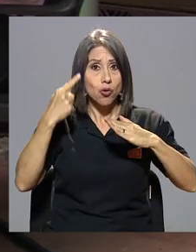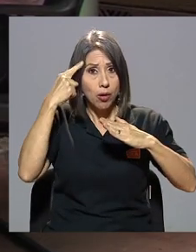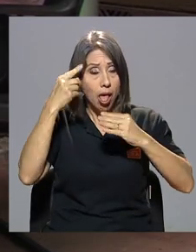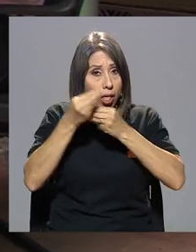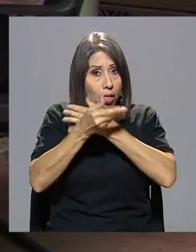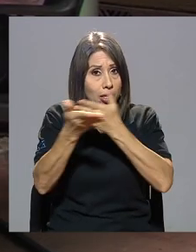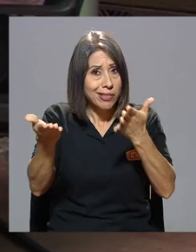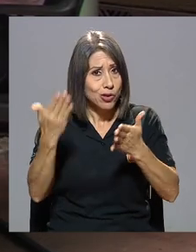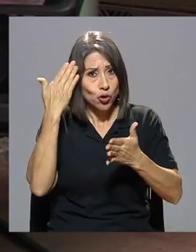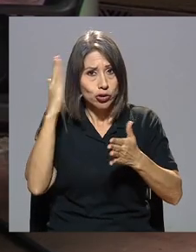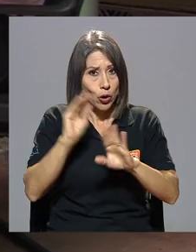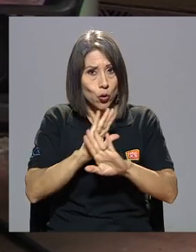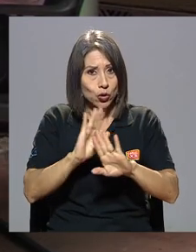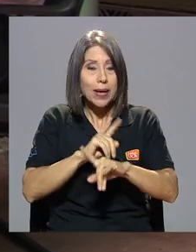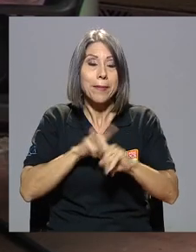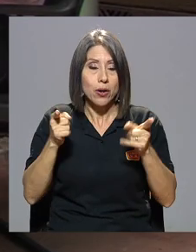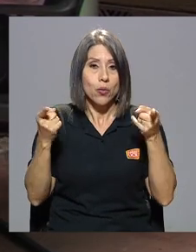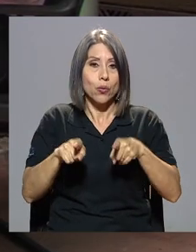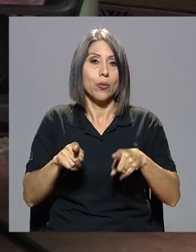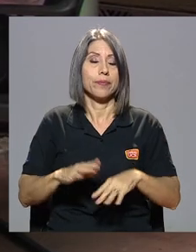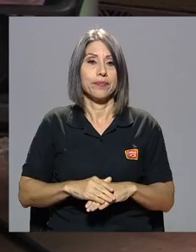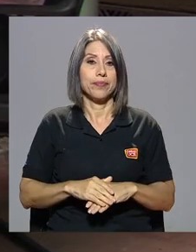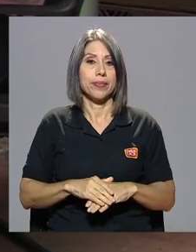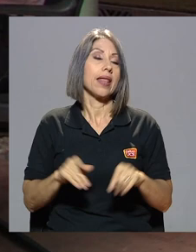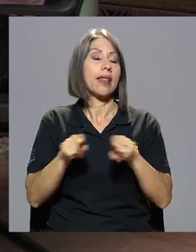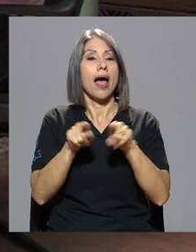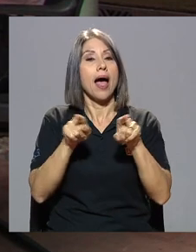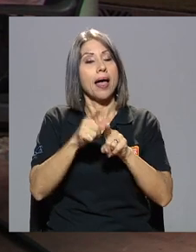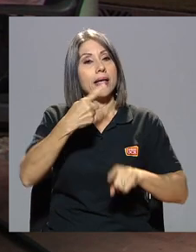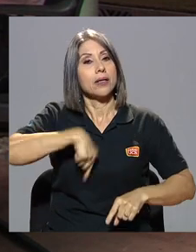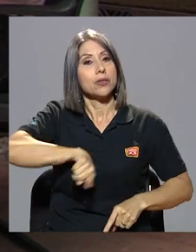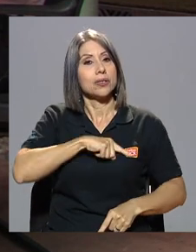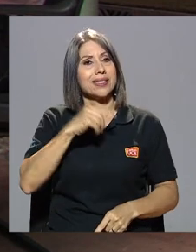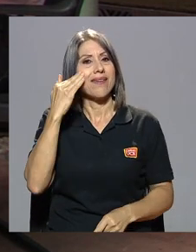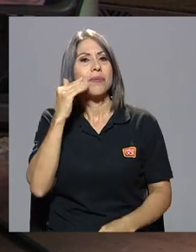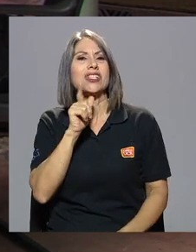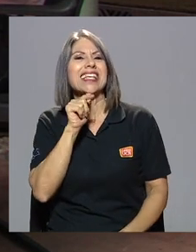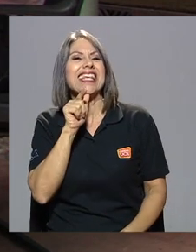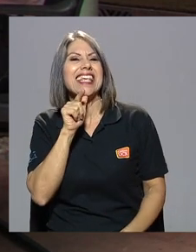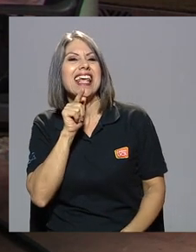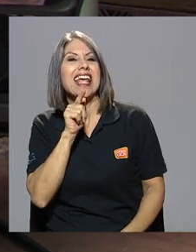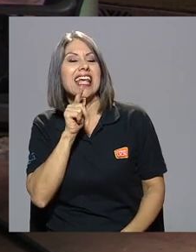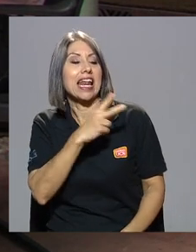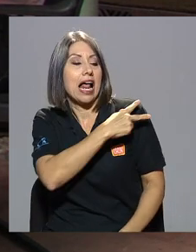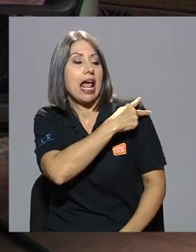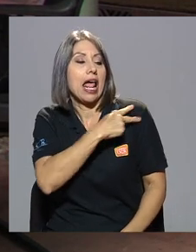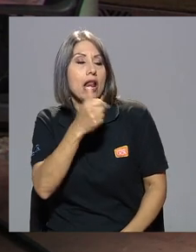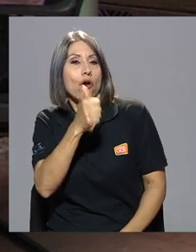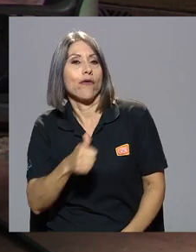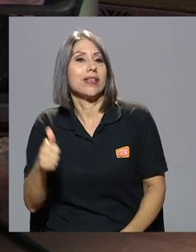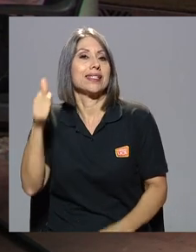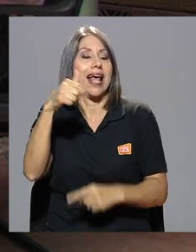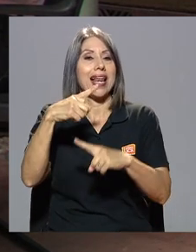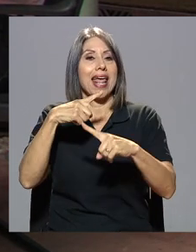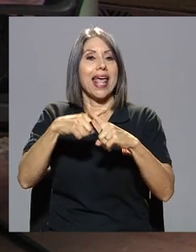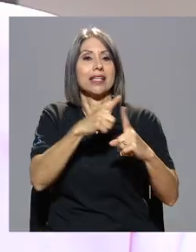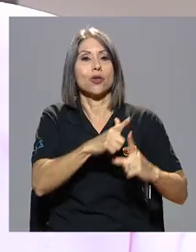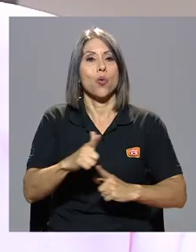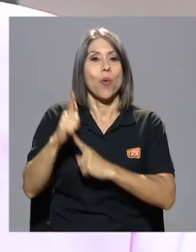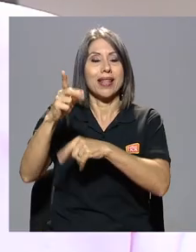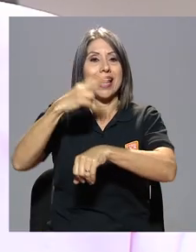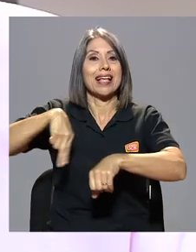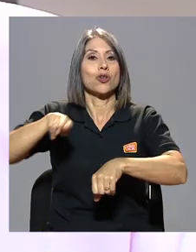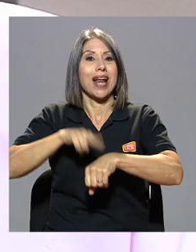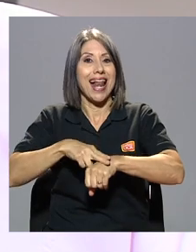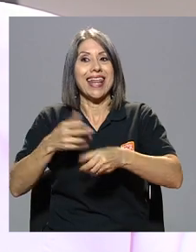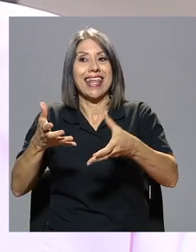se conoce pero fue así incluso sabemos quien era el oficial de la ex guardia nacional que